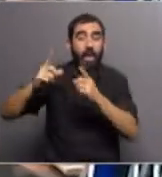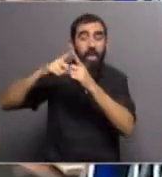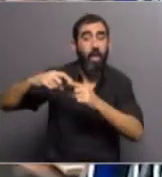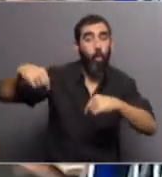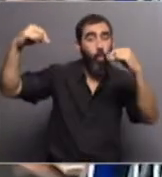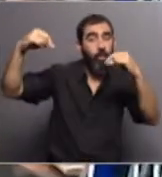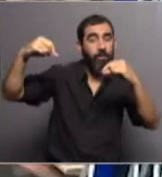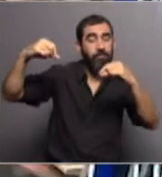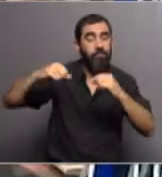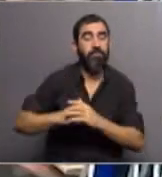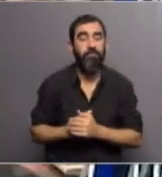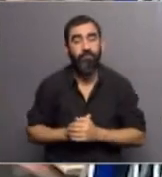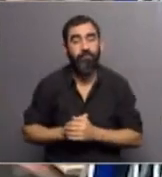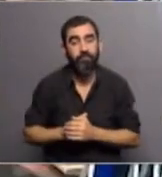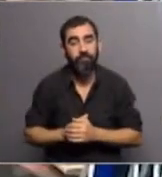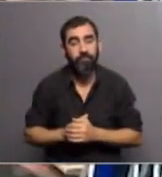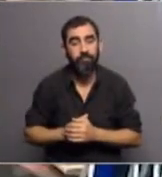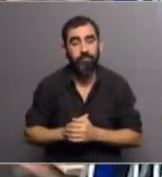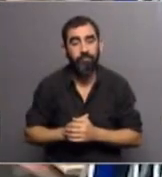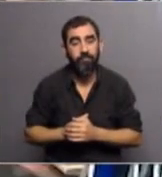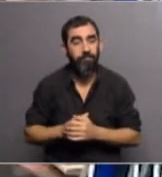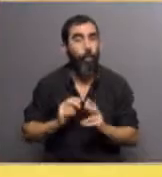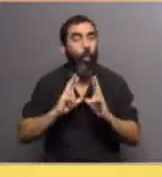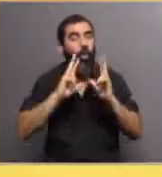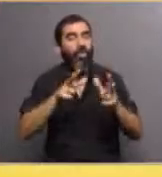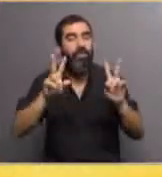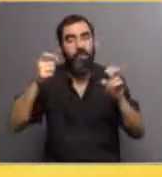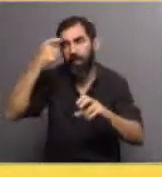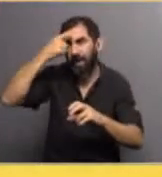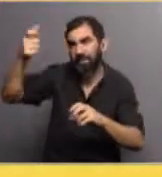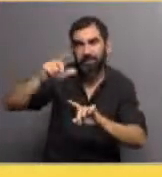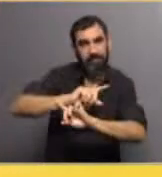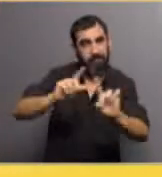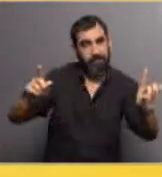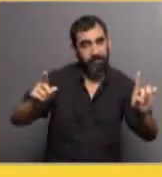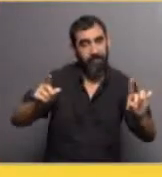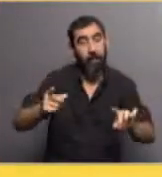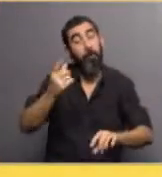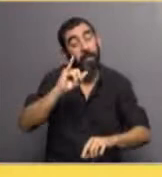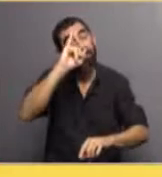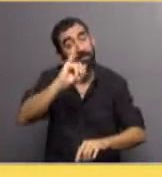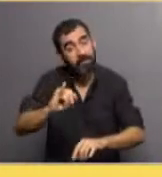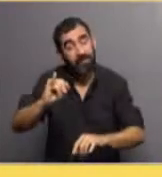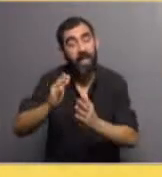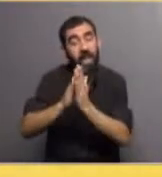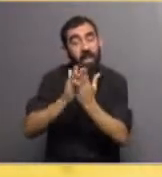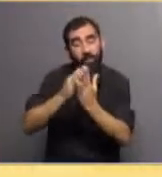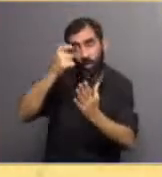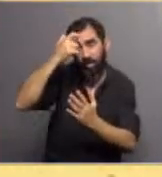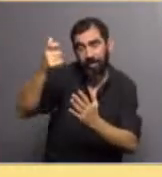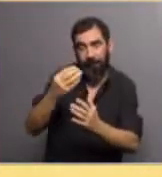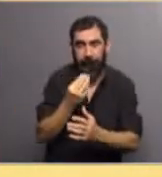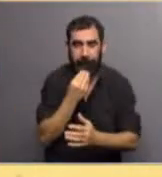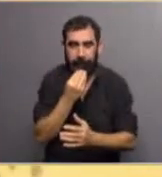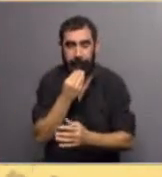no dice que es un libro de ciencia, y de hecho es un libro de ciencia pero disfrazado